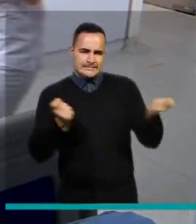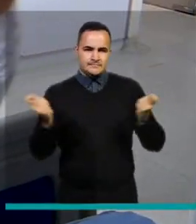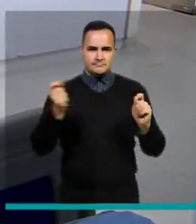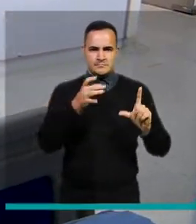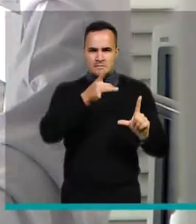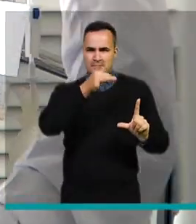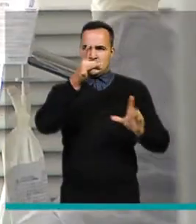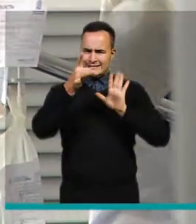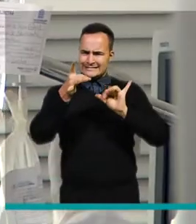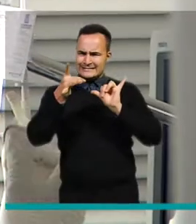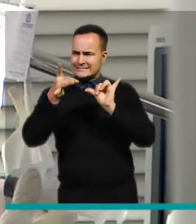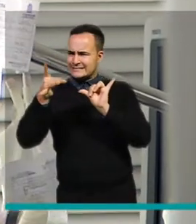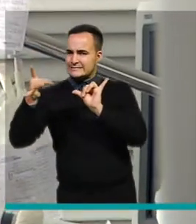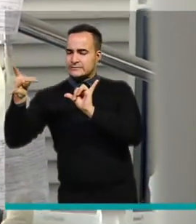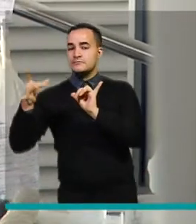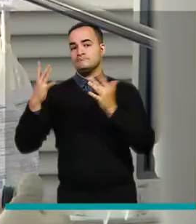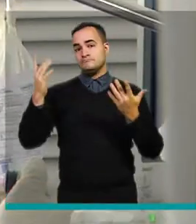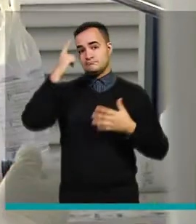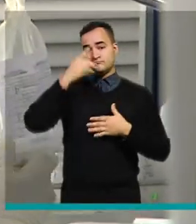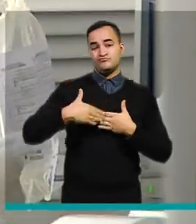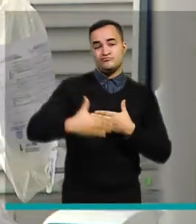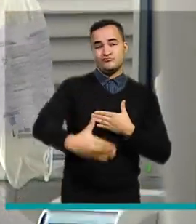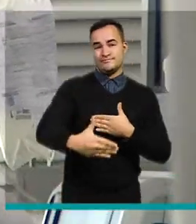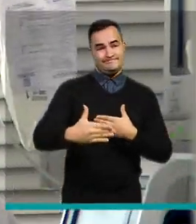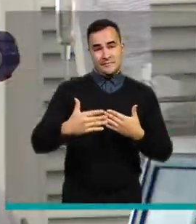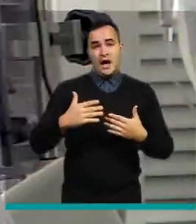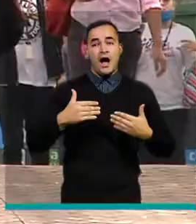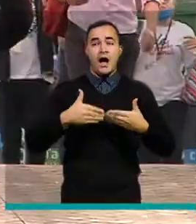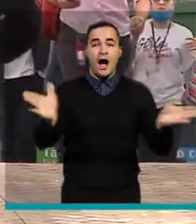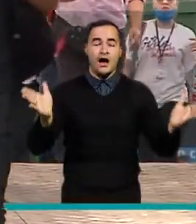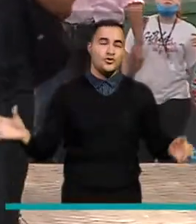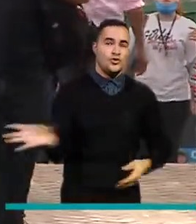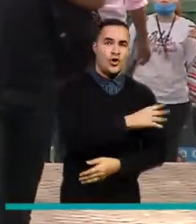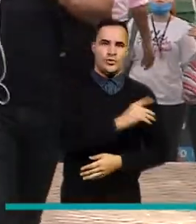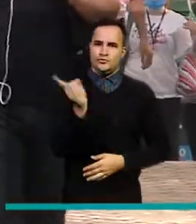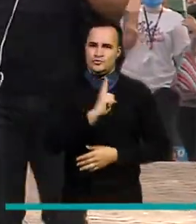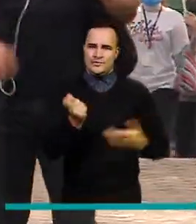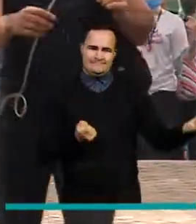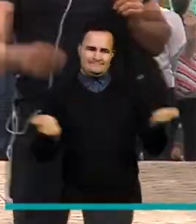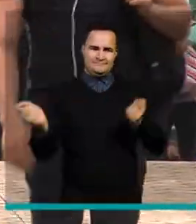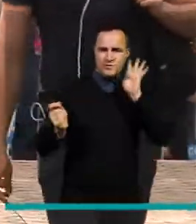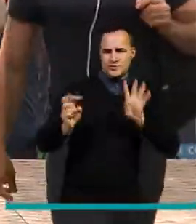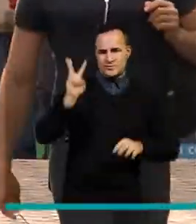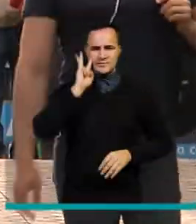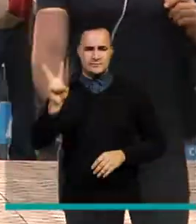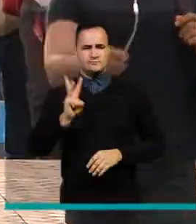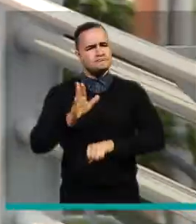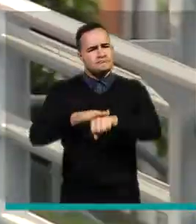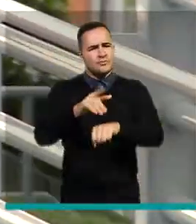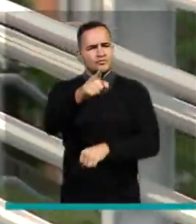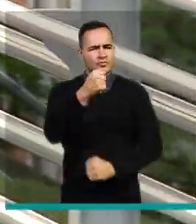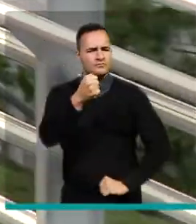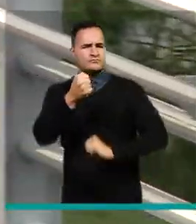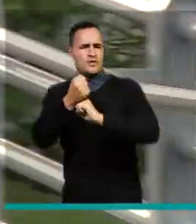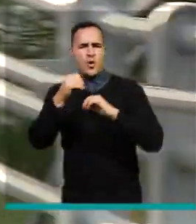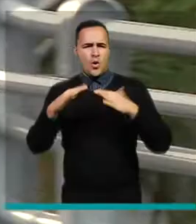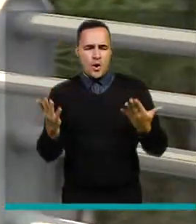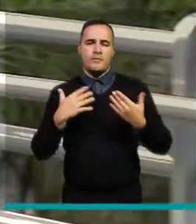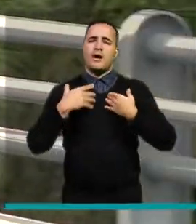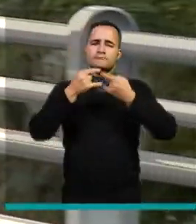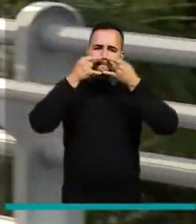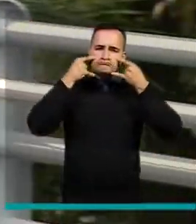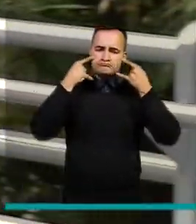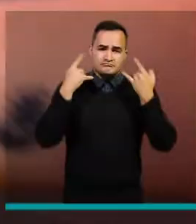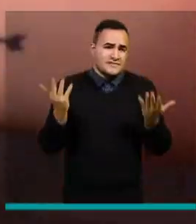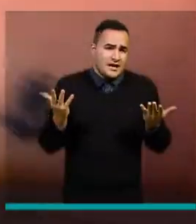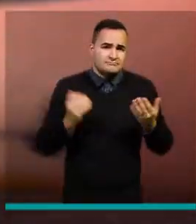eso, en las próximas semanas no se bajará la guardia. Recuerda que tu aporte es sencillo, usar de manera correcta